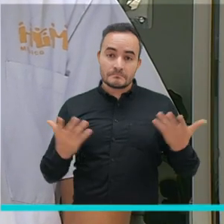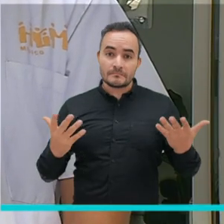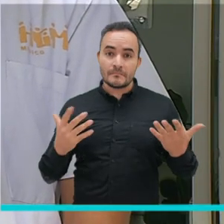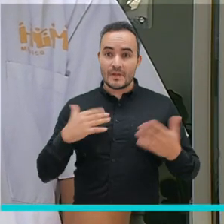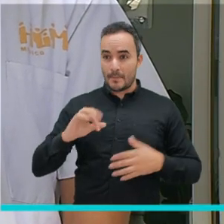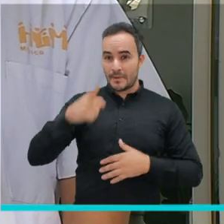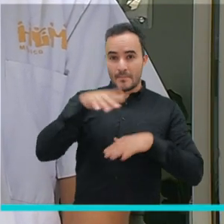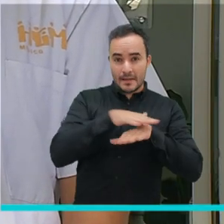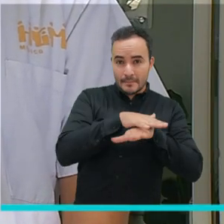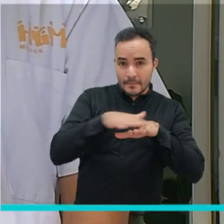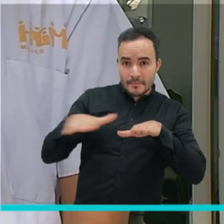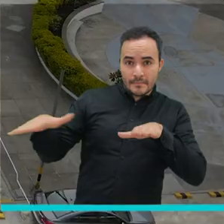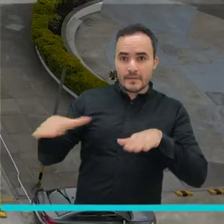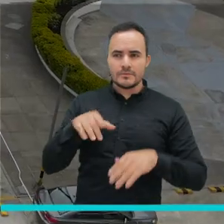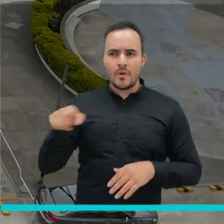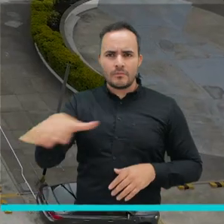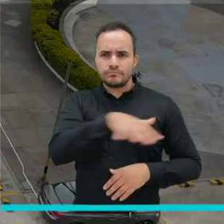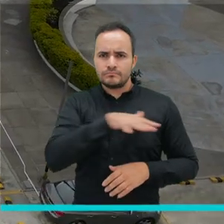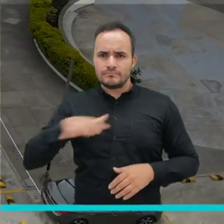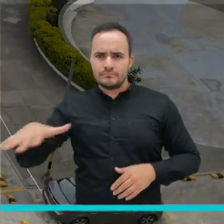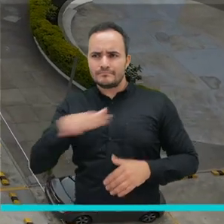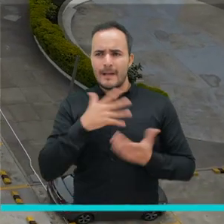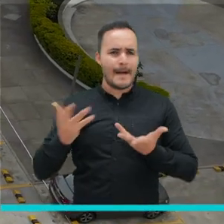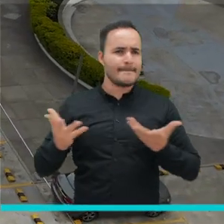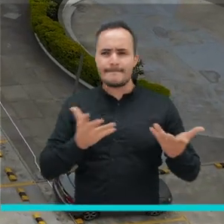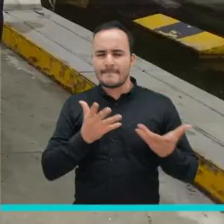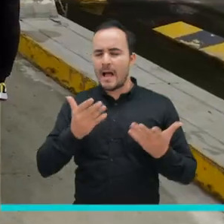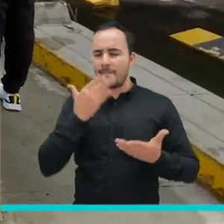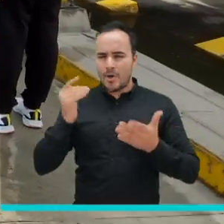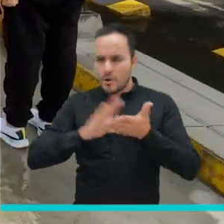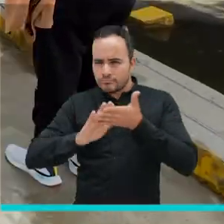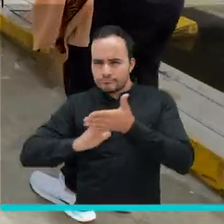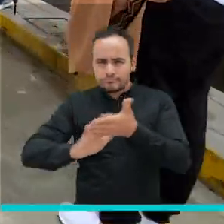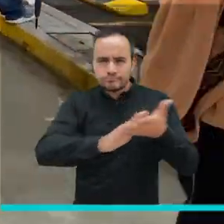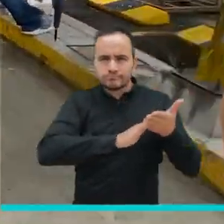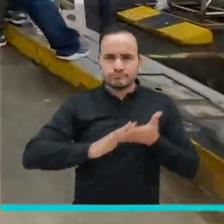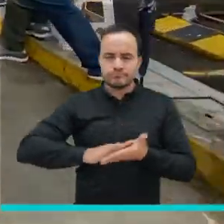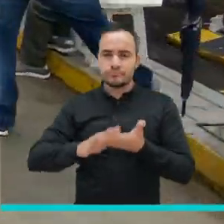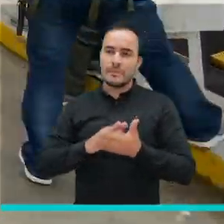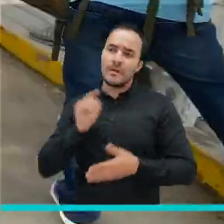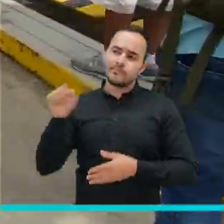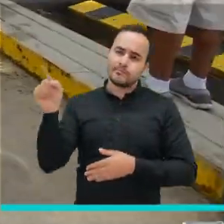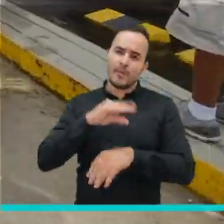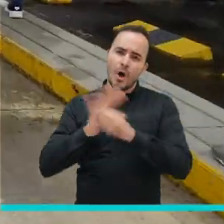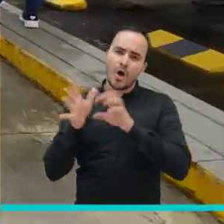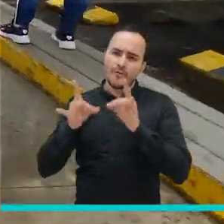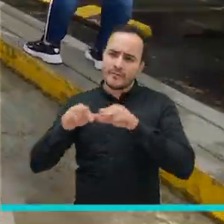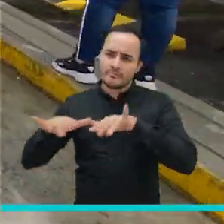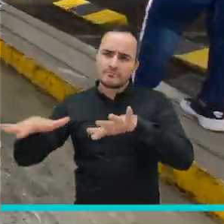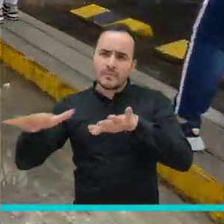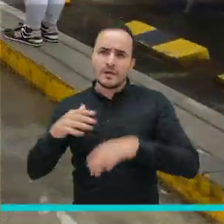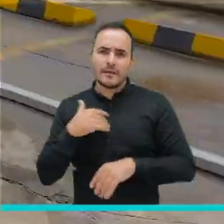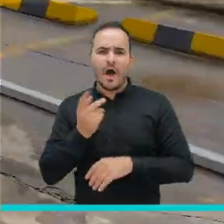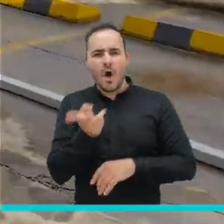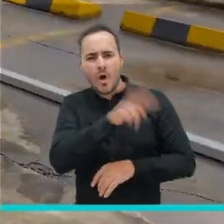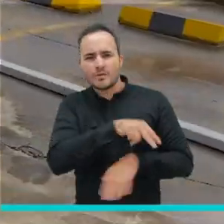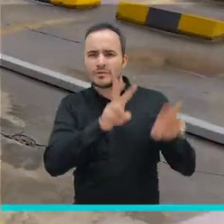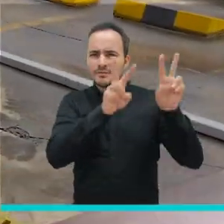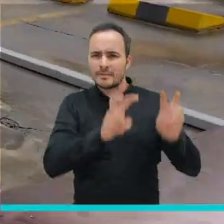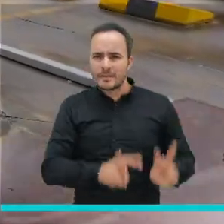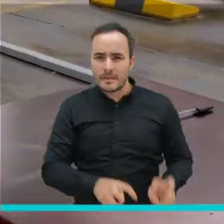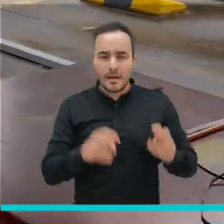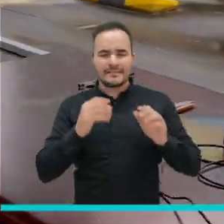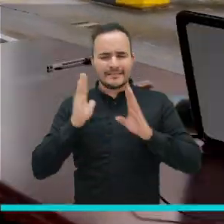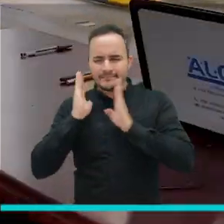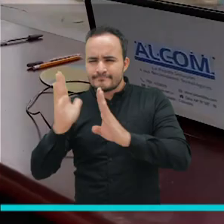Utilizar todo el primer piso, gran parte del primer piso de la clínica para darle respuesta también a otra necesidad de ciudad que era avanzar en el proceso de